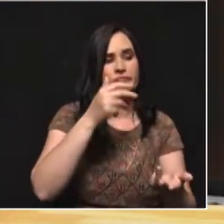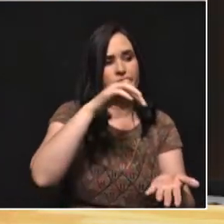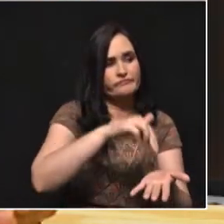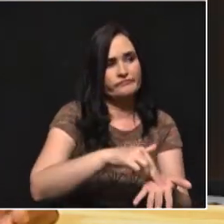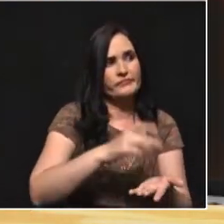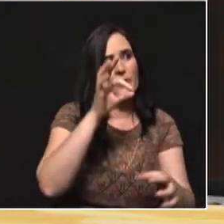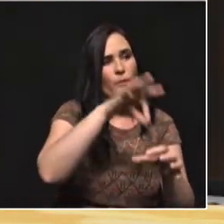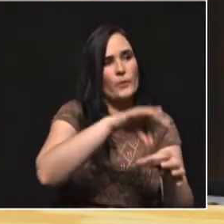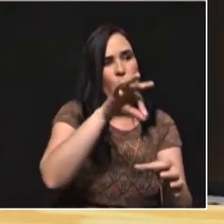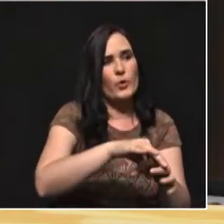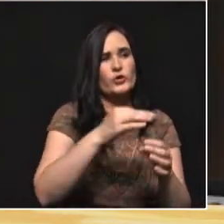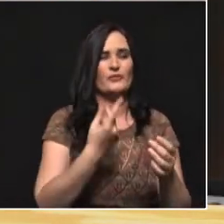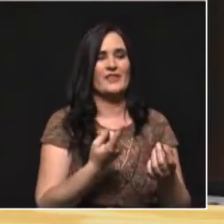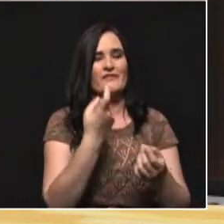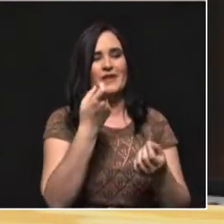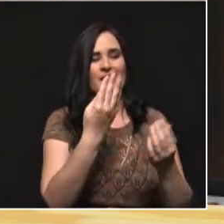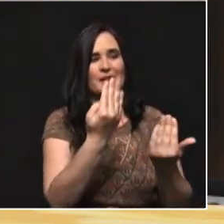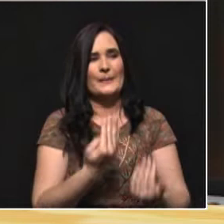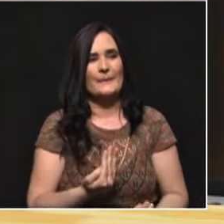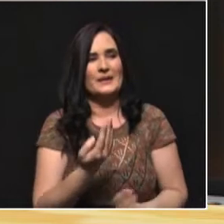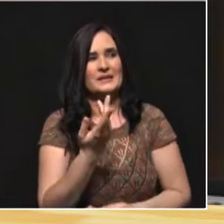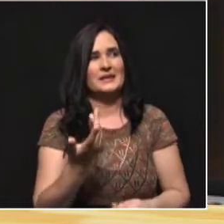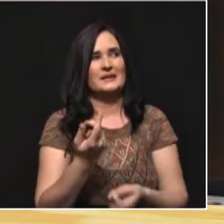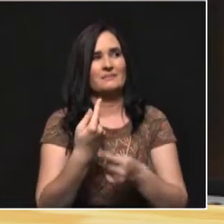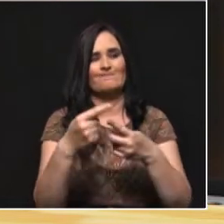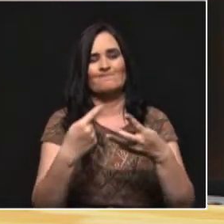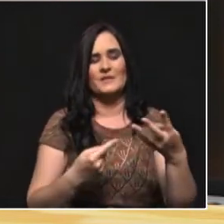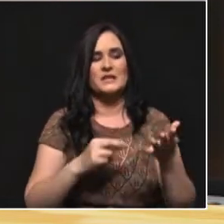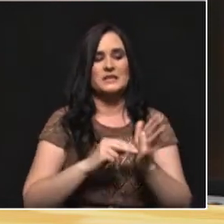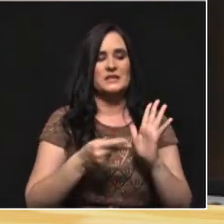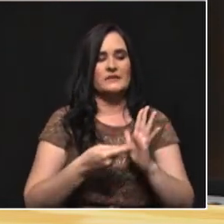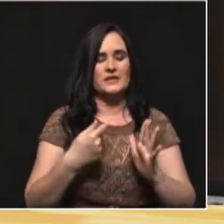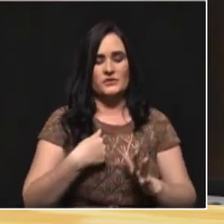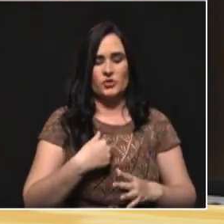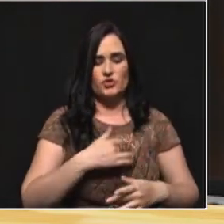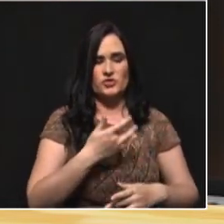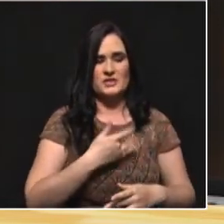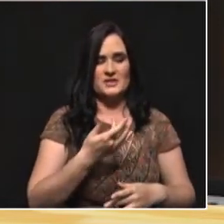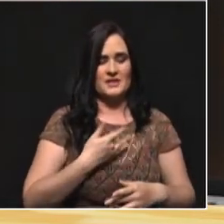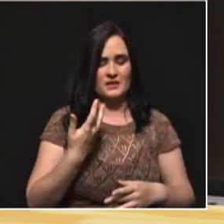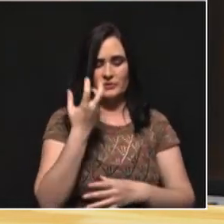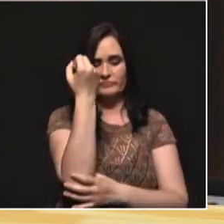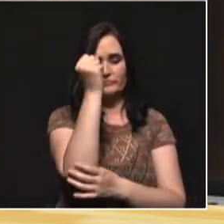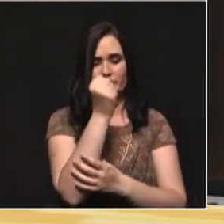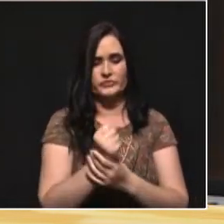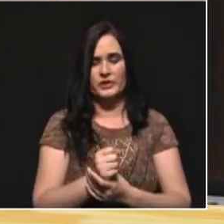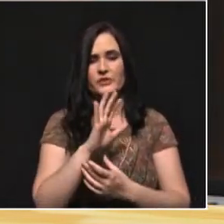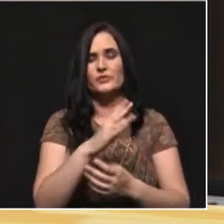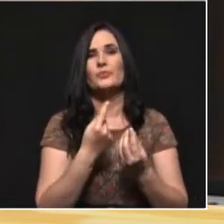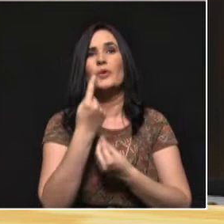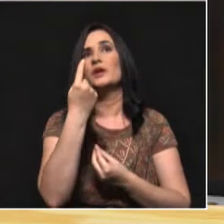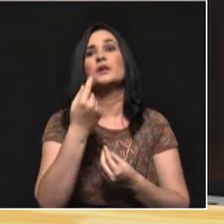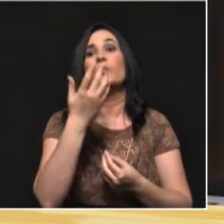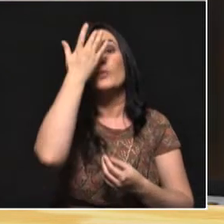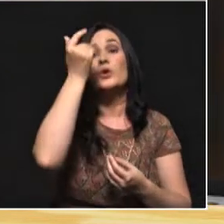sentirse representado, lleva a algo que en ciencia política denominamos la frustración en la política. El ciudadano sale a votar y finalmente